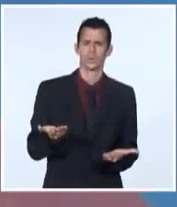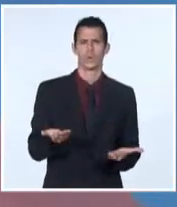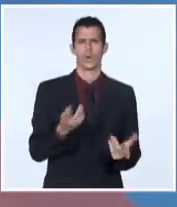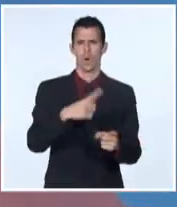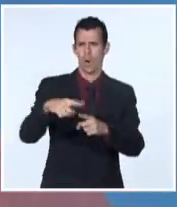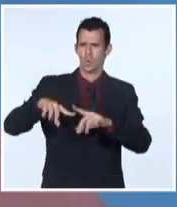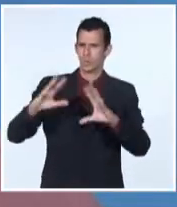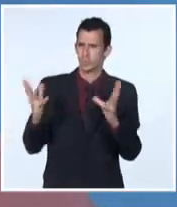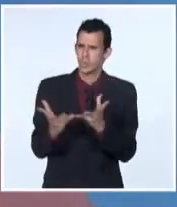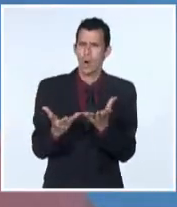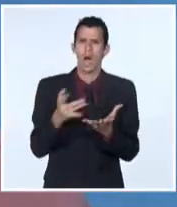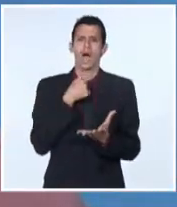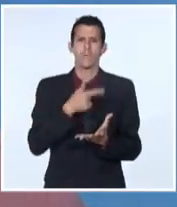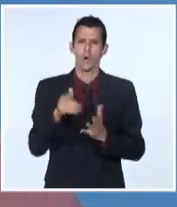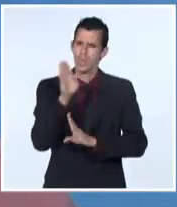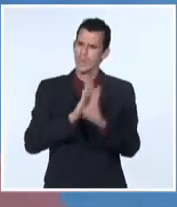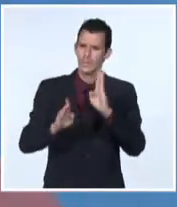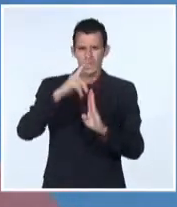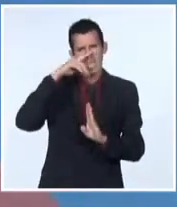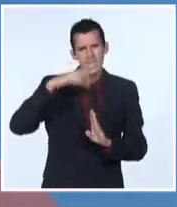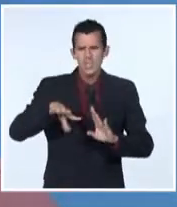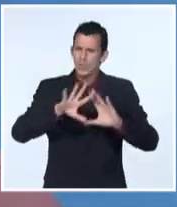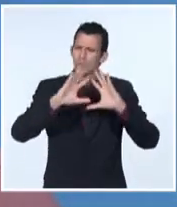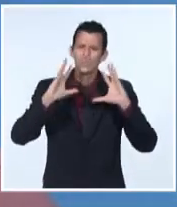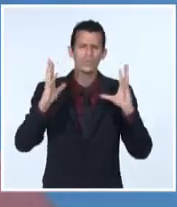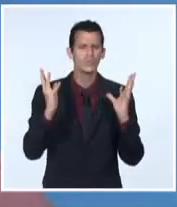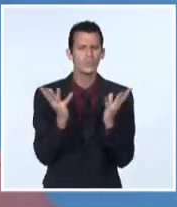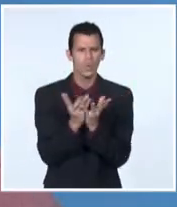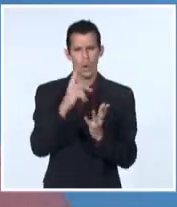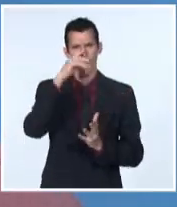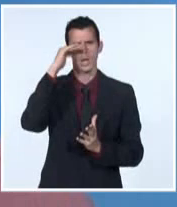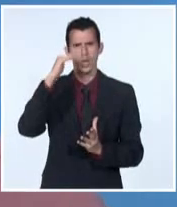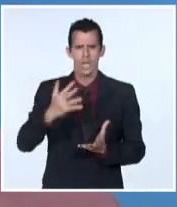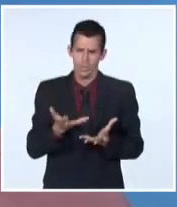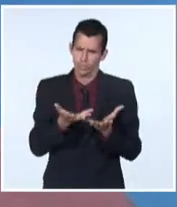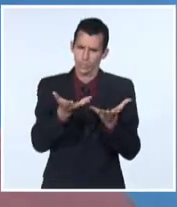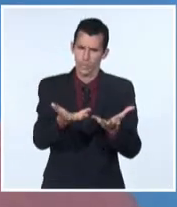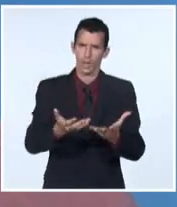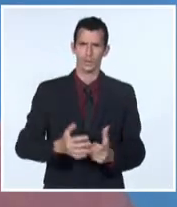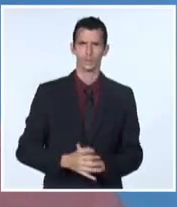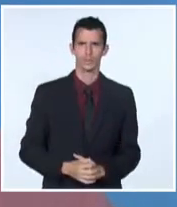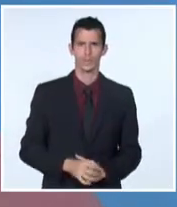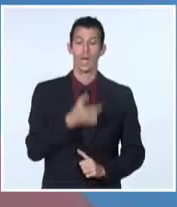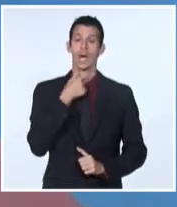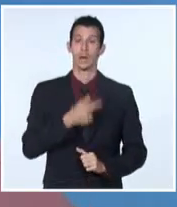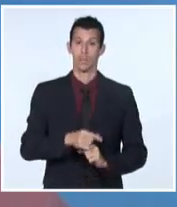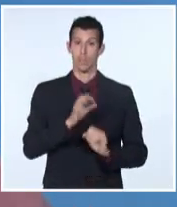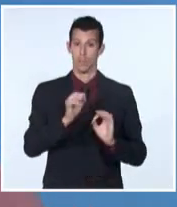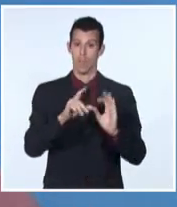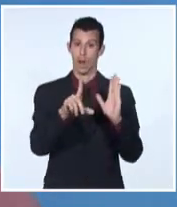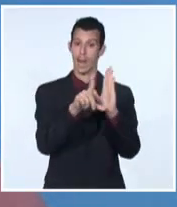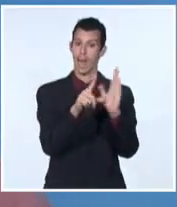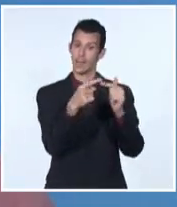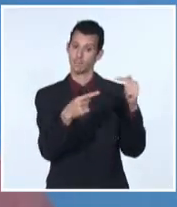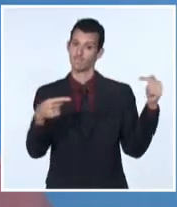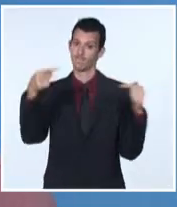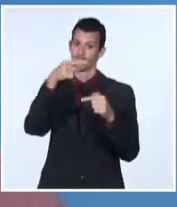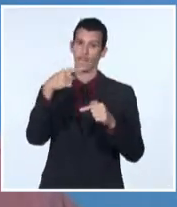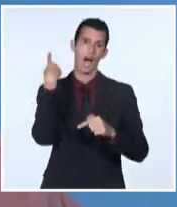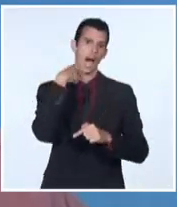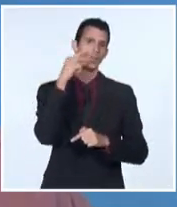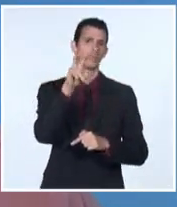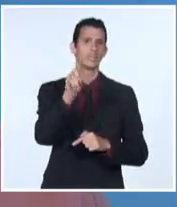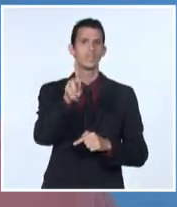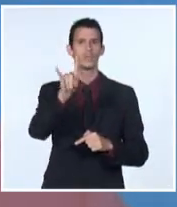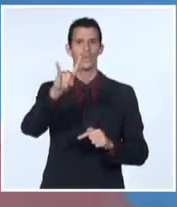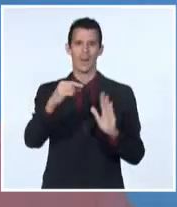a la protección. La nueva constitución del 2019 lo que ha permitido justamente es que la constitución se alinee